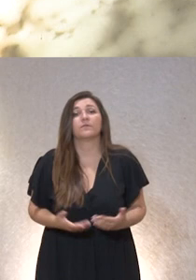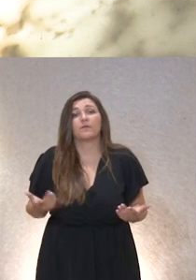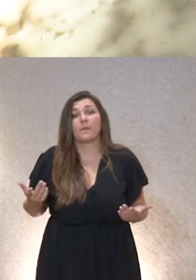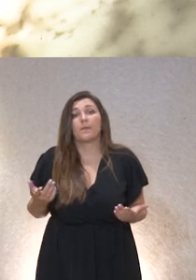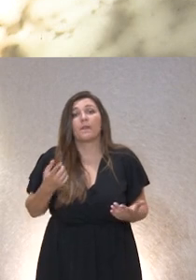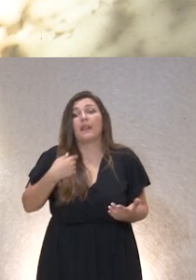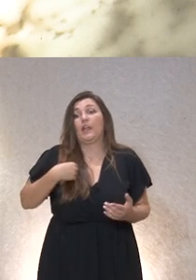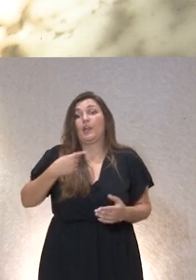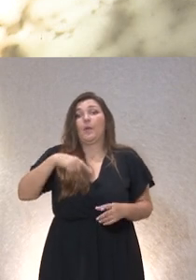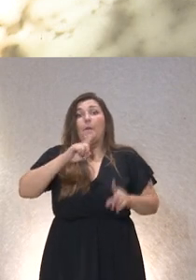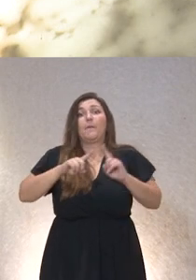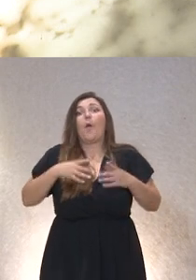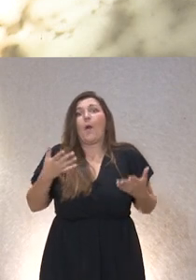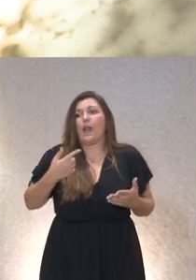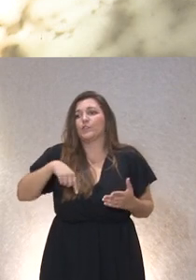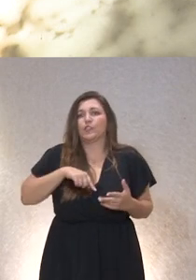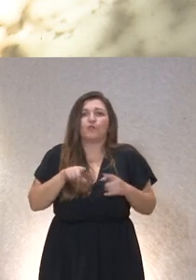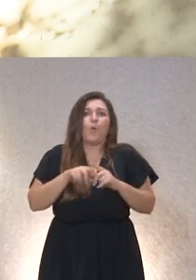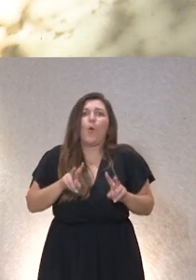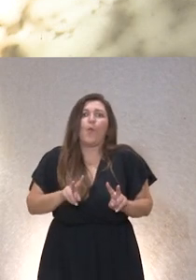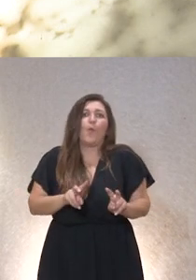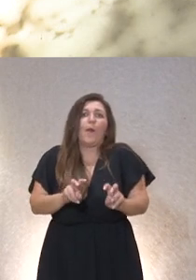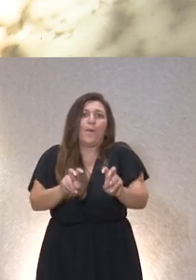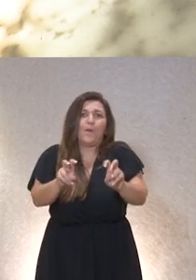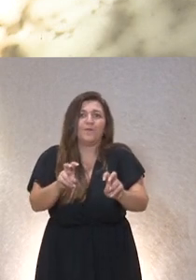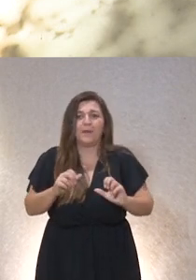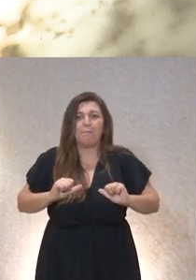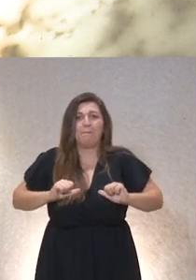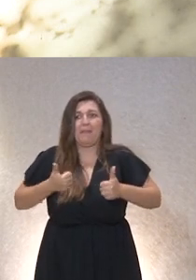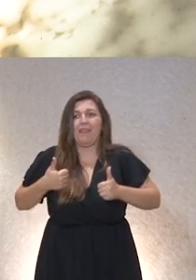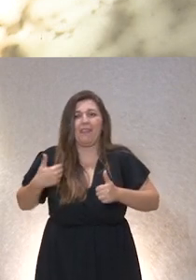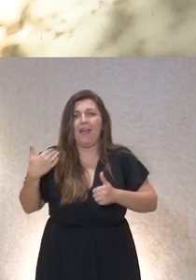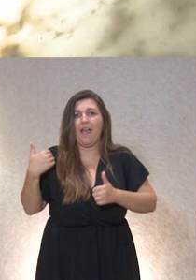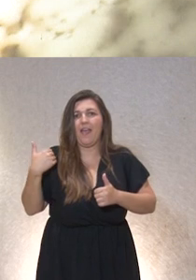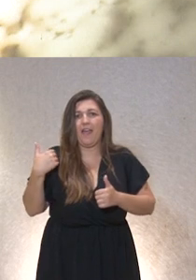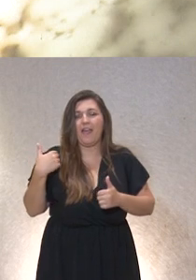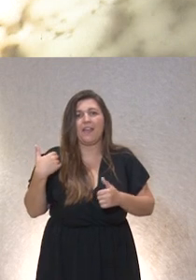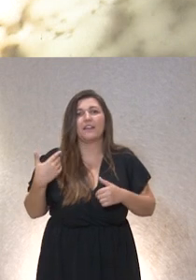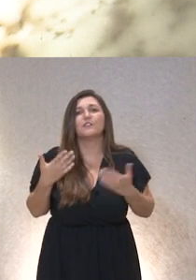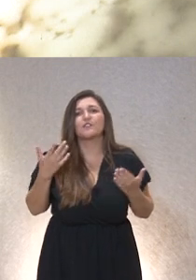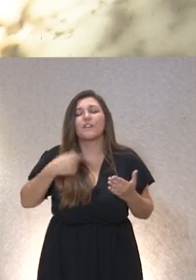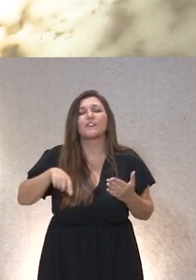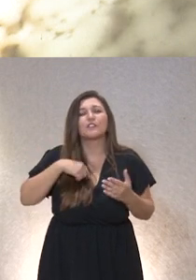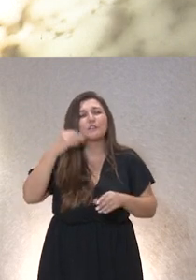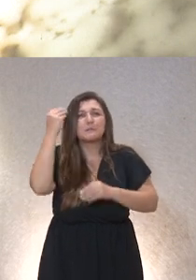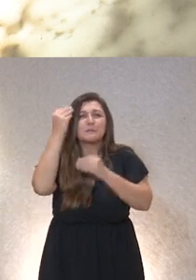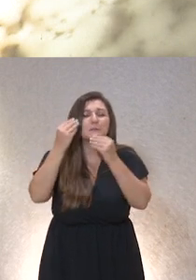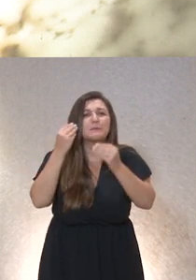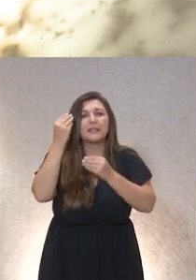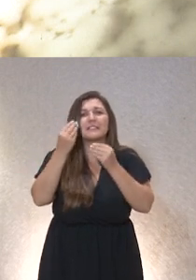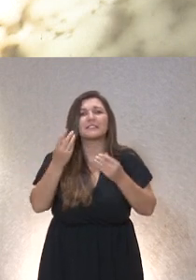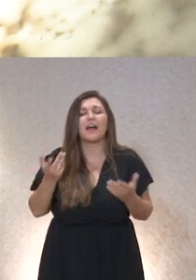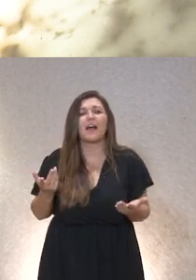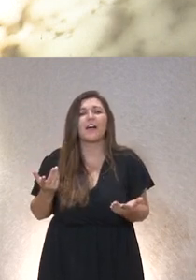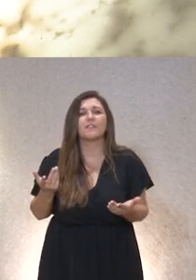muy novatos en esto tenemos que aprender mucho y estamos empezando pero yo al final te haces una reflexión y quizás es